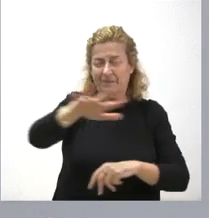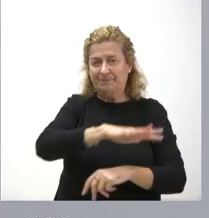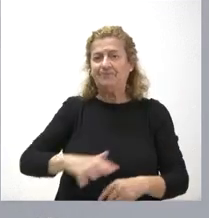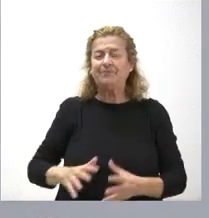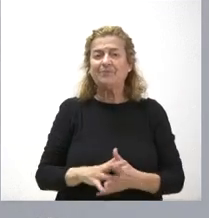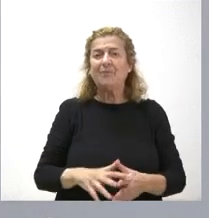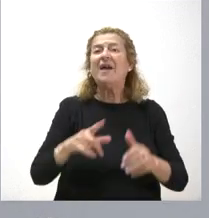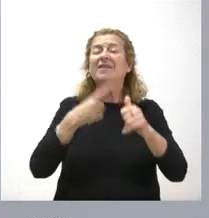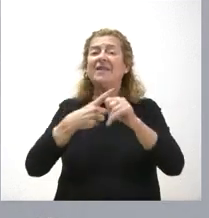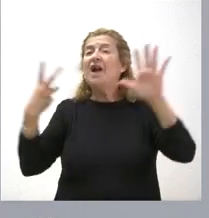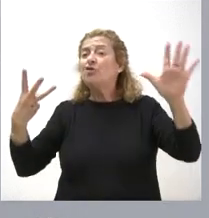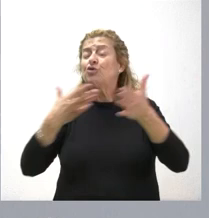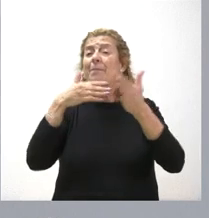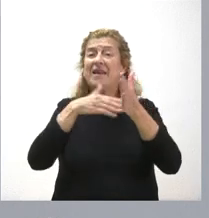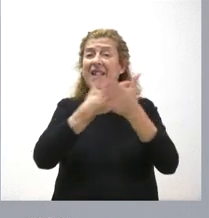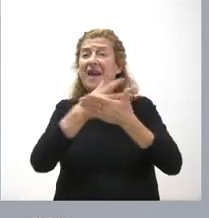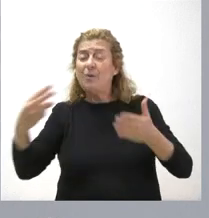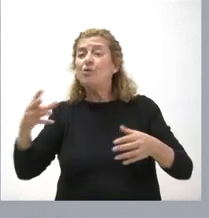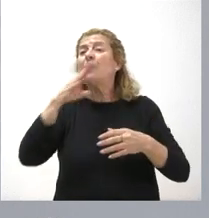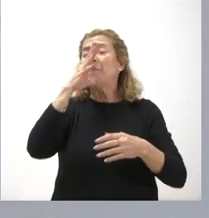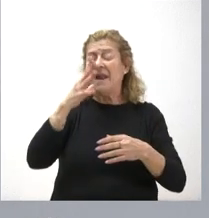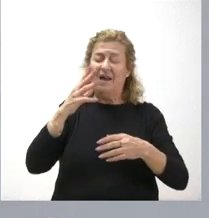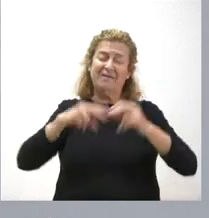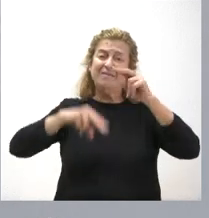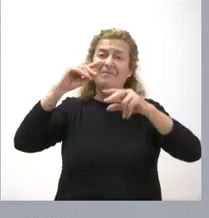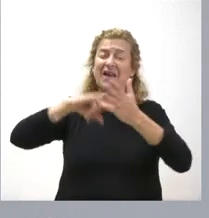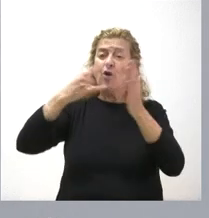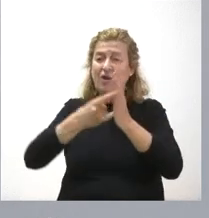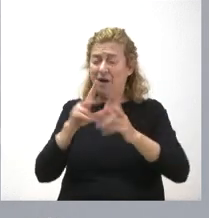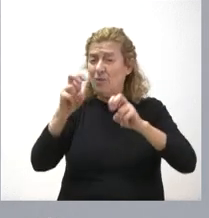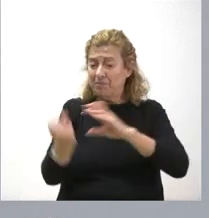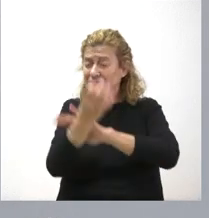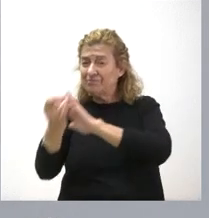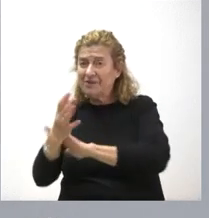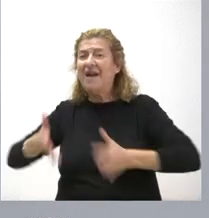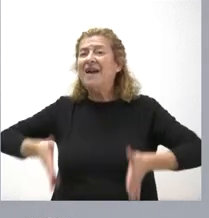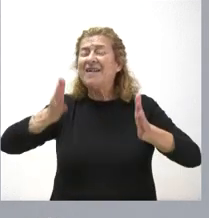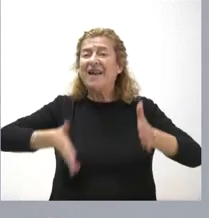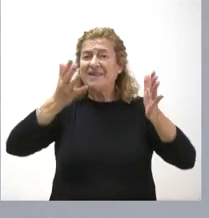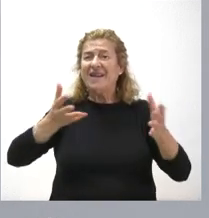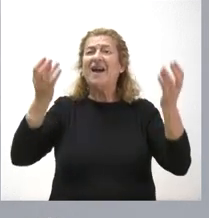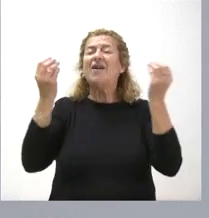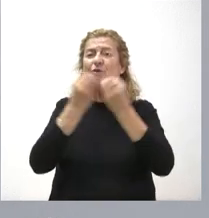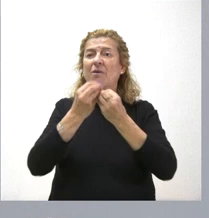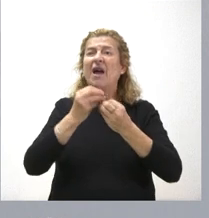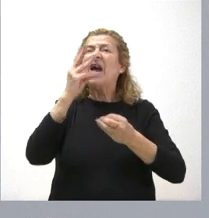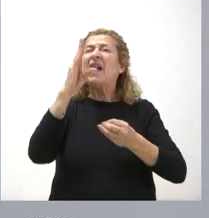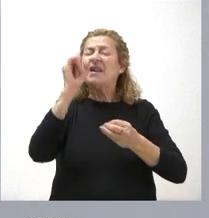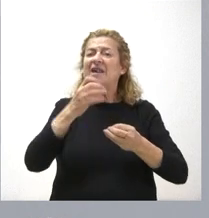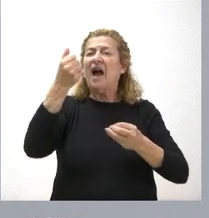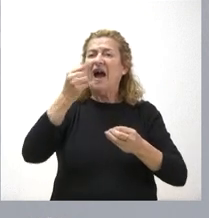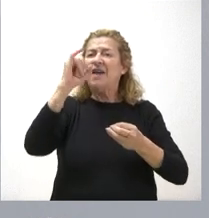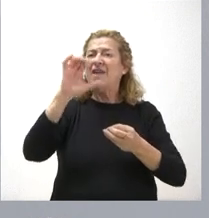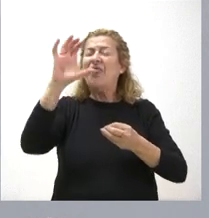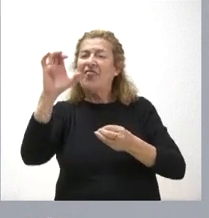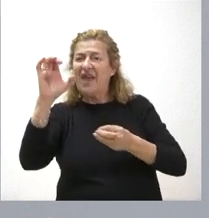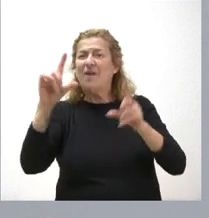38.000 euros para la incorporación de tecnologías innovadoras en las carreteras con el clúster AIC, que es el clúster